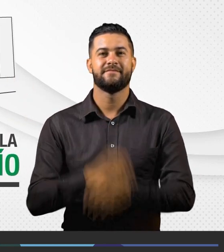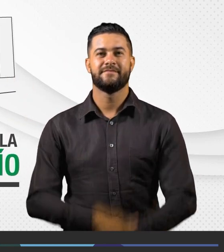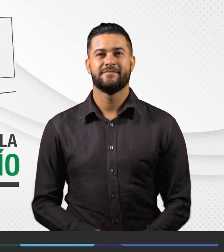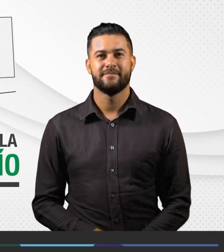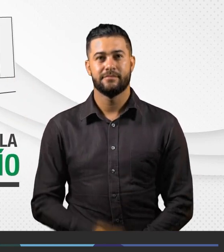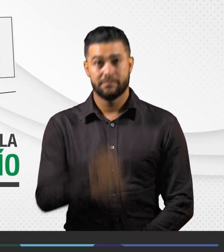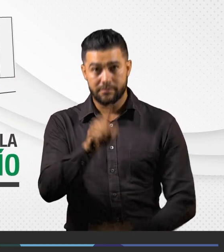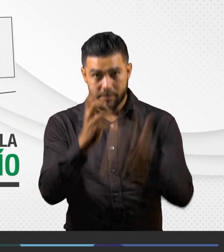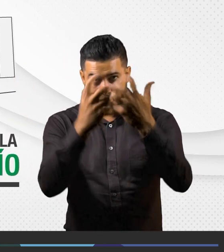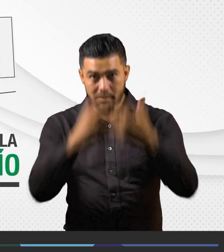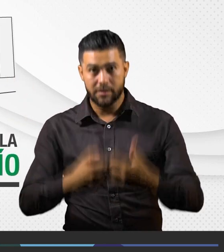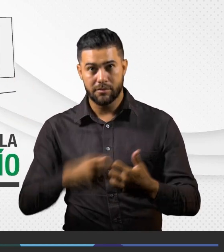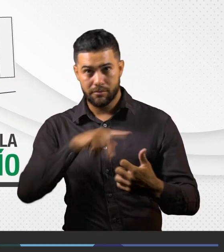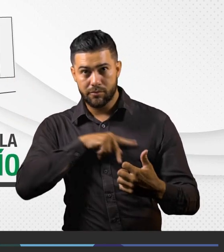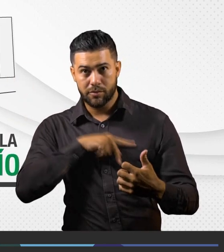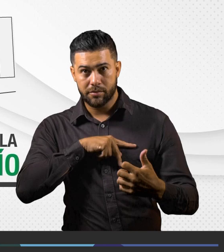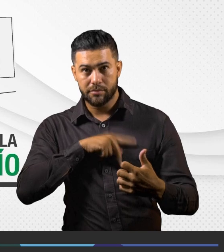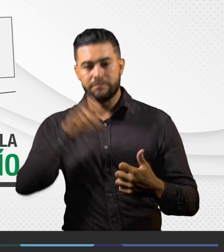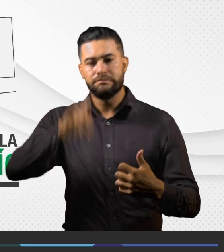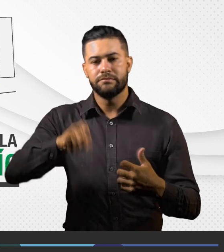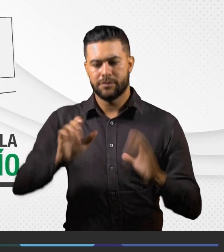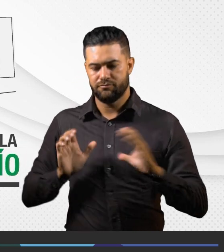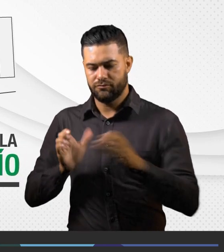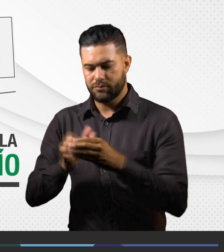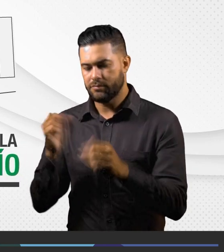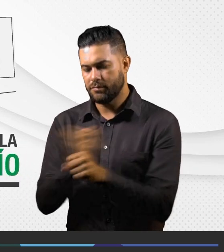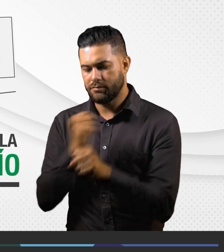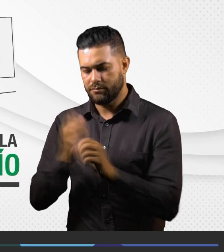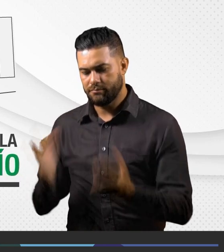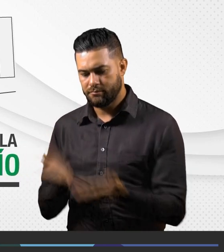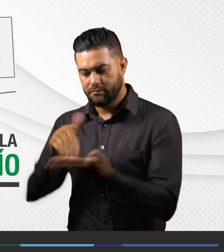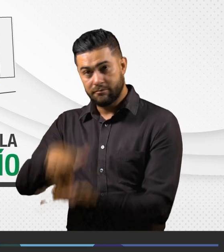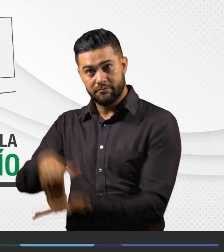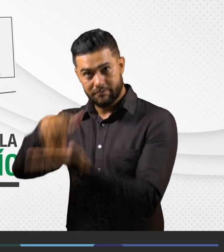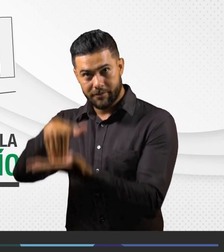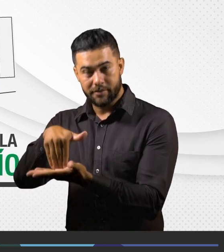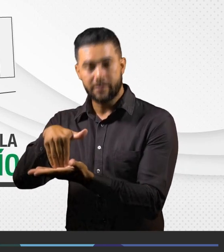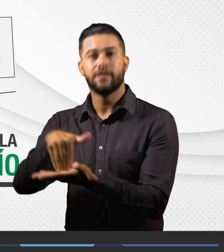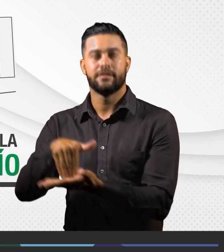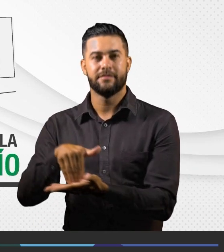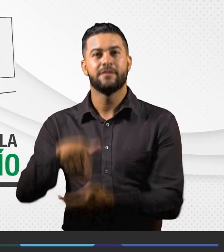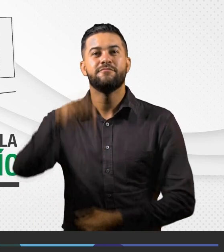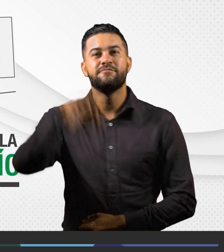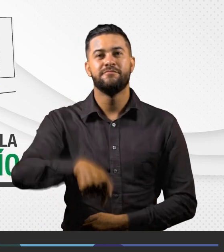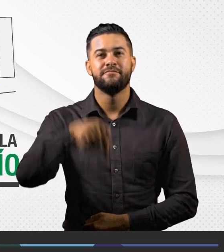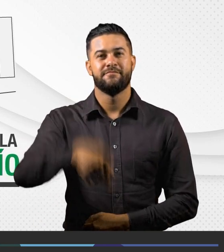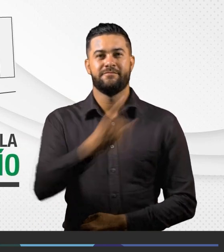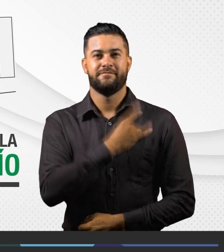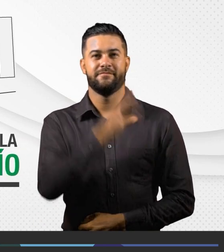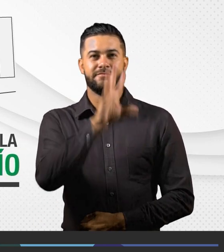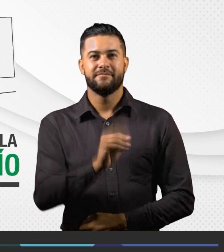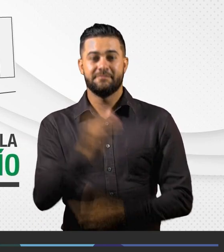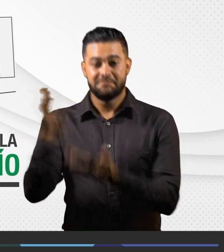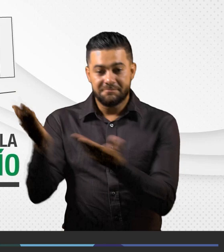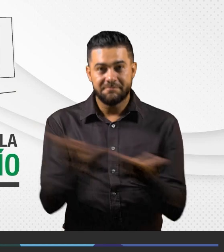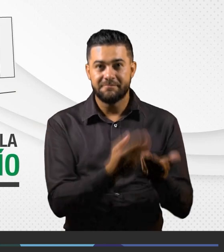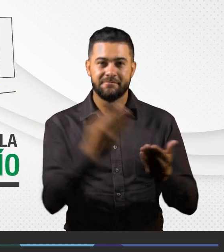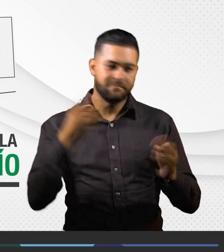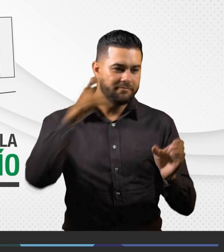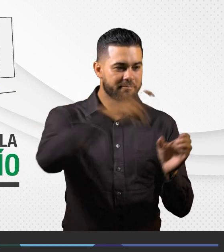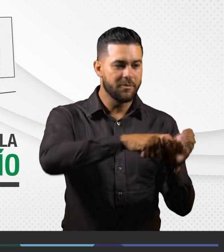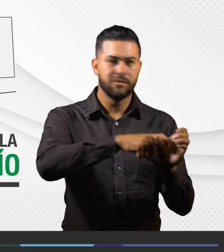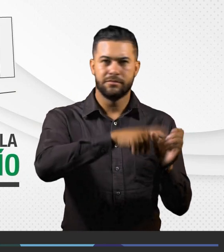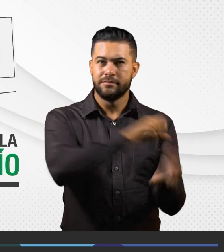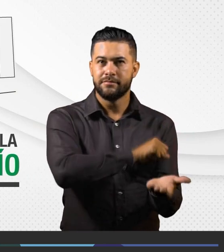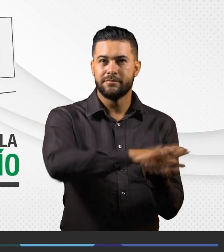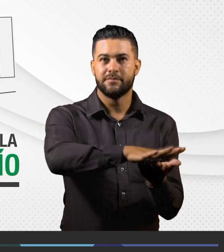empresario o necesitas consolidar tu equipo de trabajo? Entonces, regístrate y publica tus vacantes